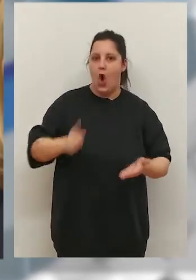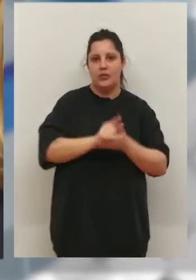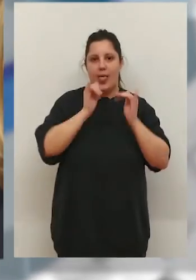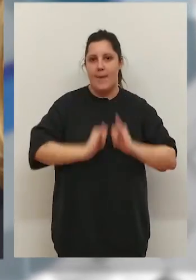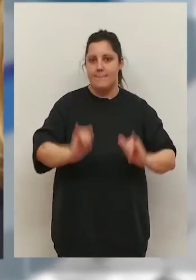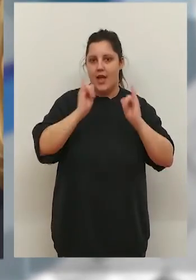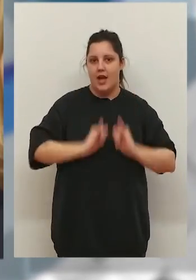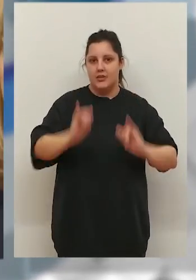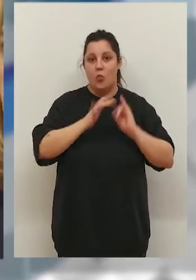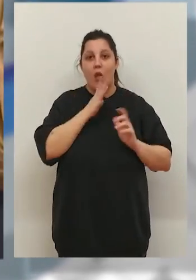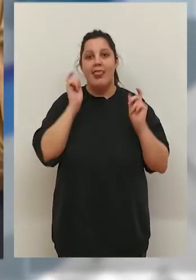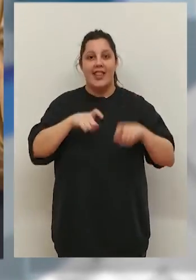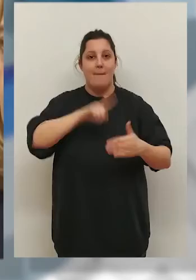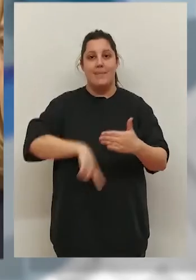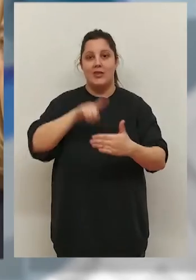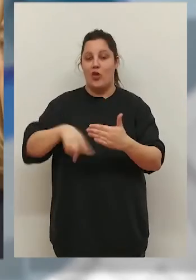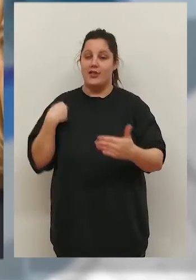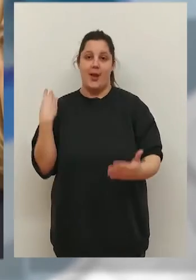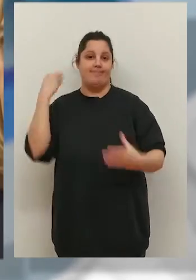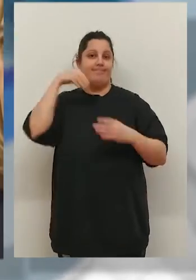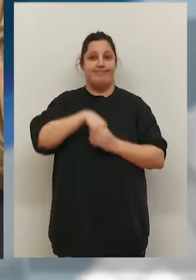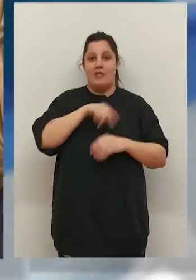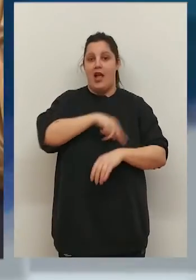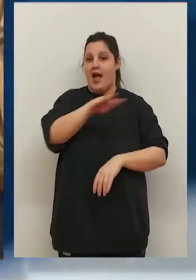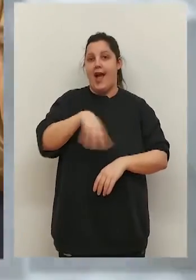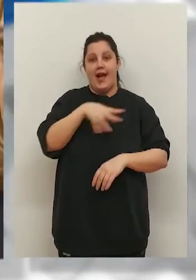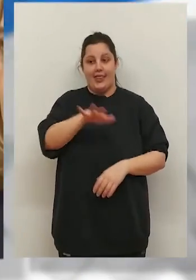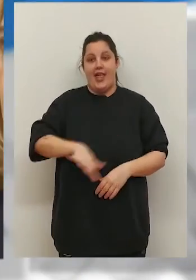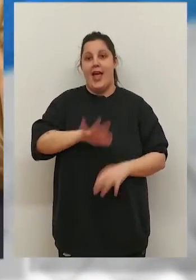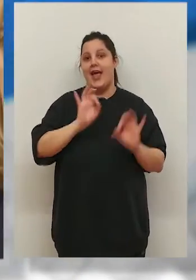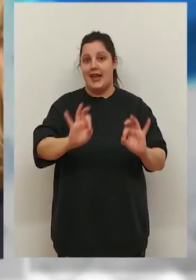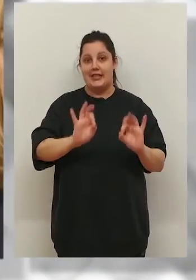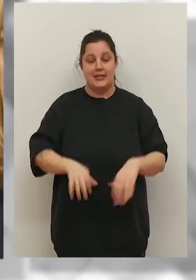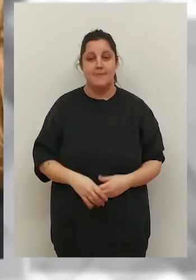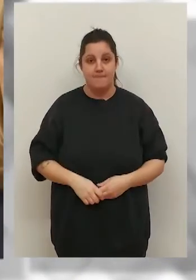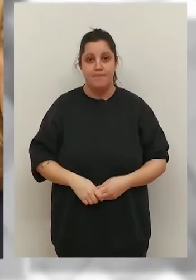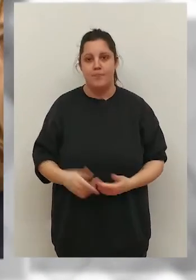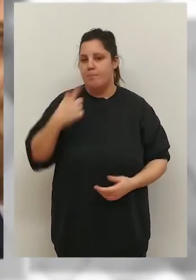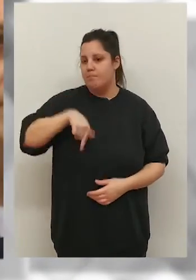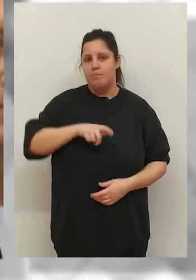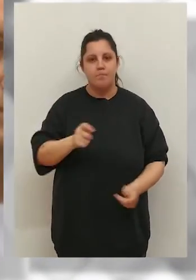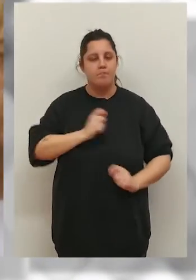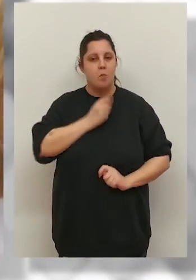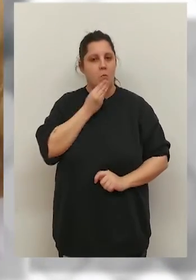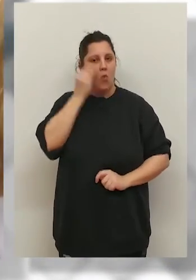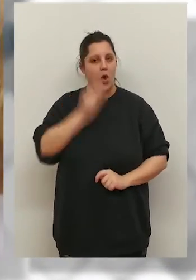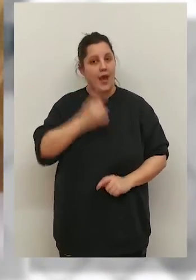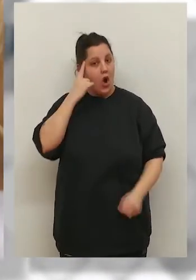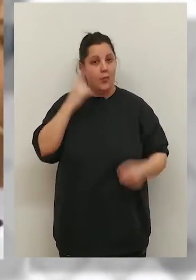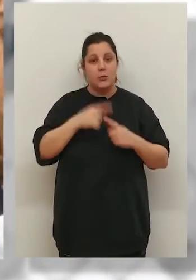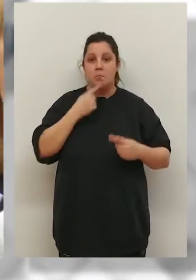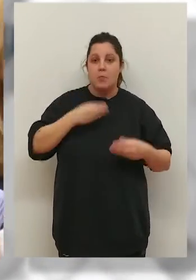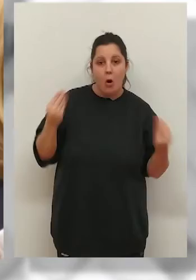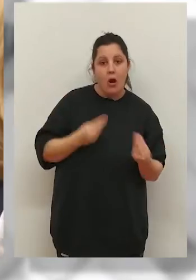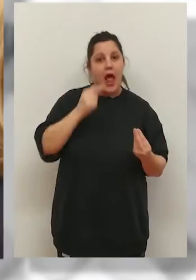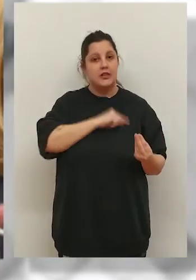volver a enganchar con los paseos, porque era una cita mensual ya que formaba parte de la agenda del barrio, que nos viene muy bien